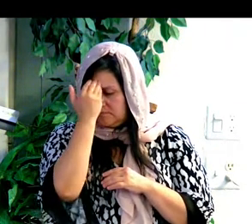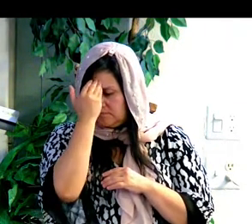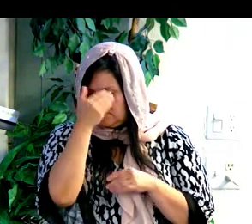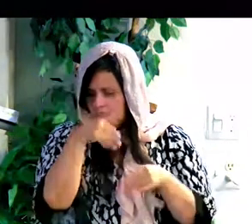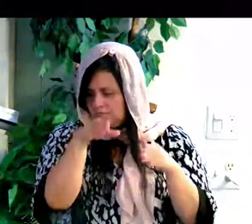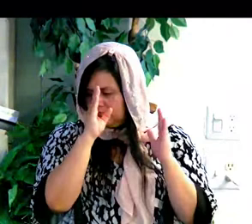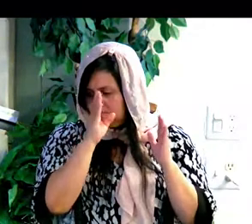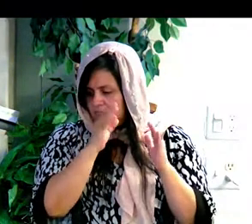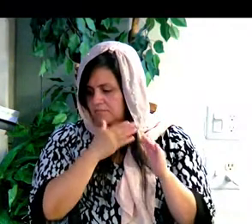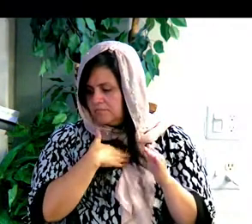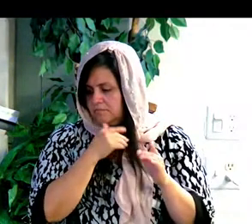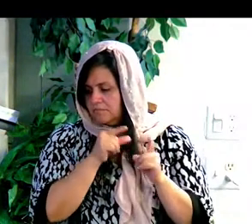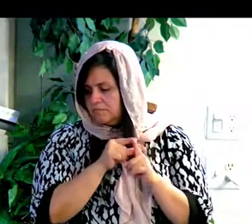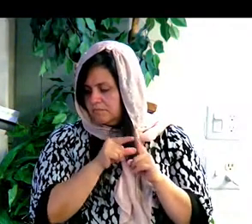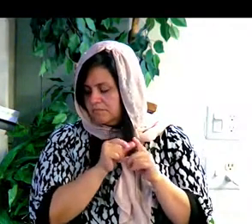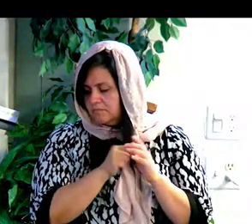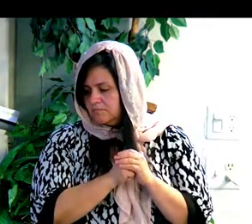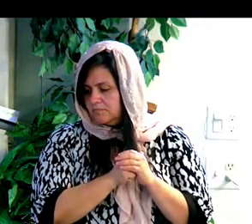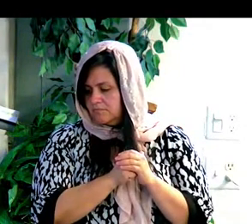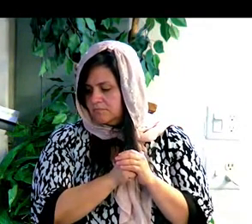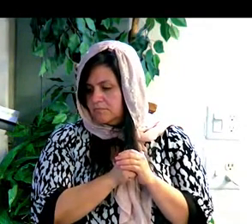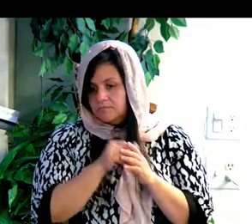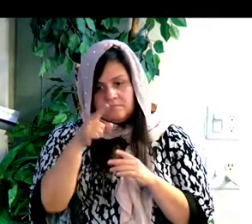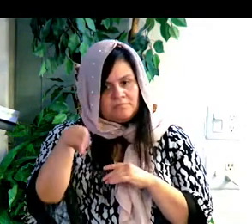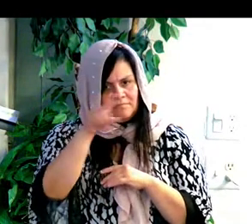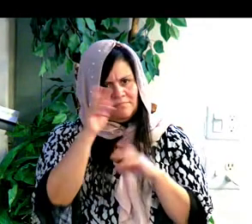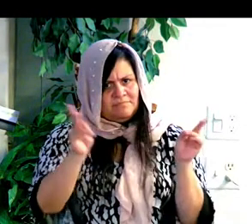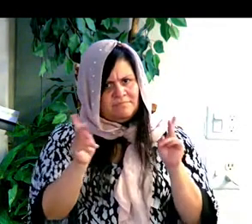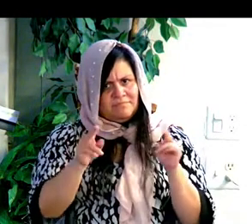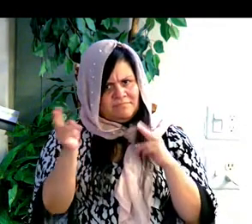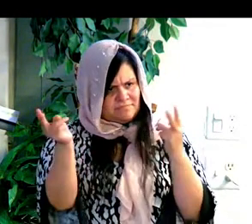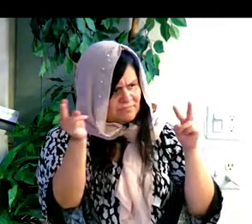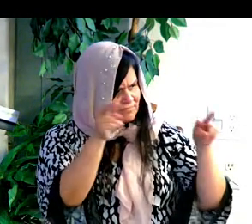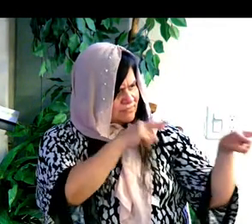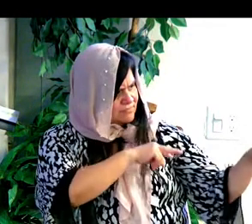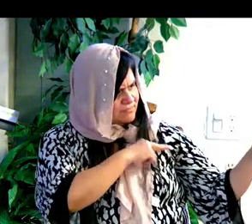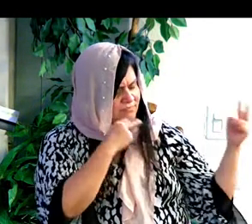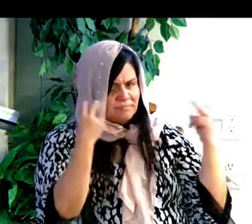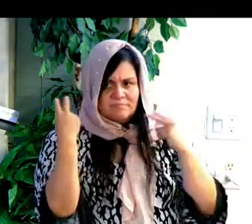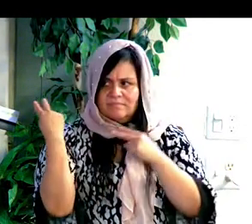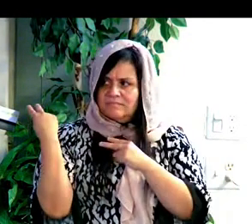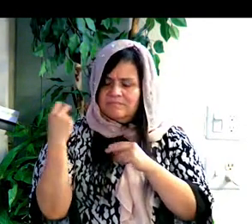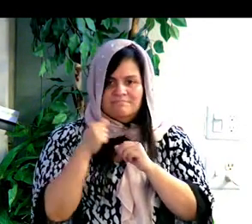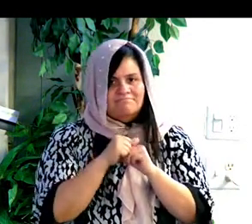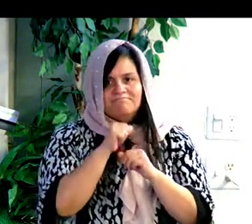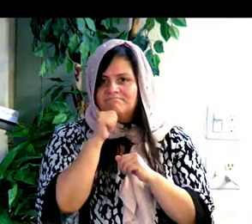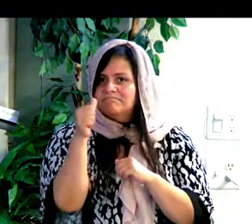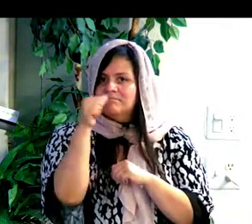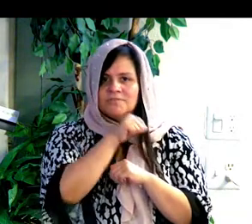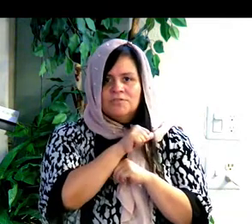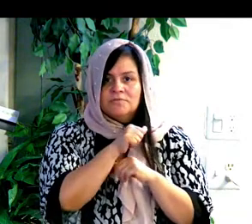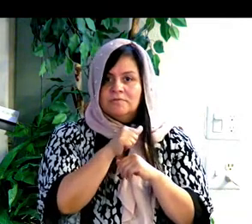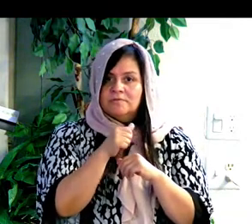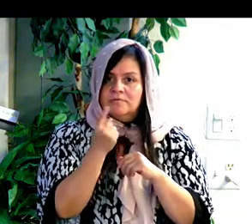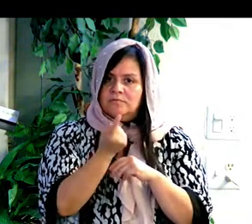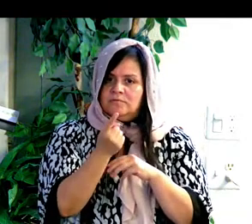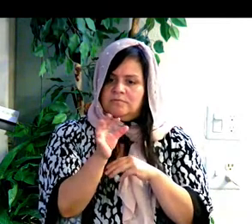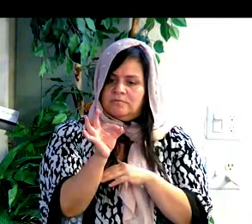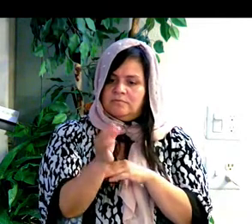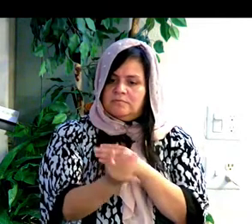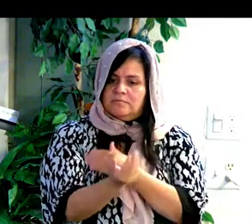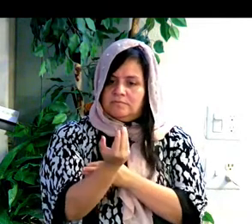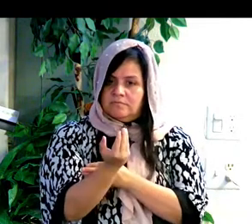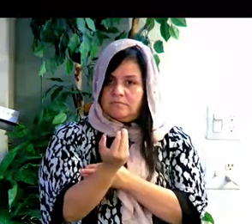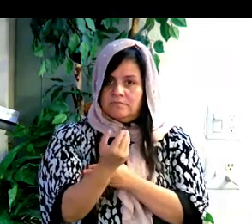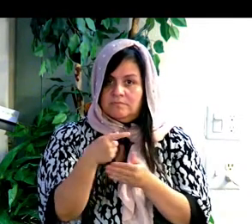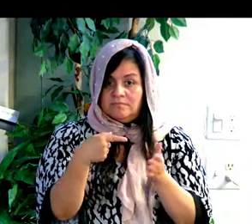a mis palabras. Verse 15. These people aren't drunk as you suppose. It's only nine in the morning. No, this is what was spoken about through